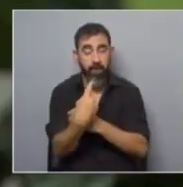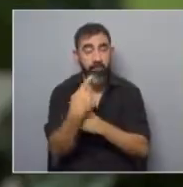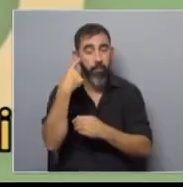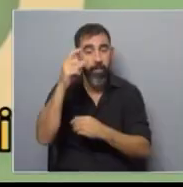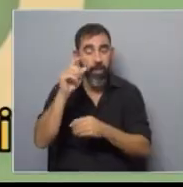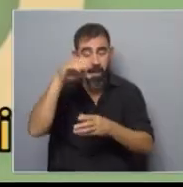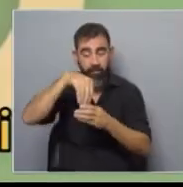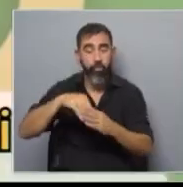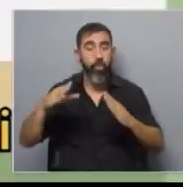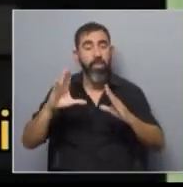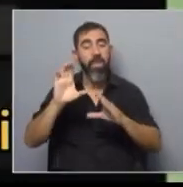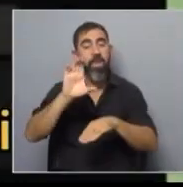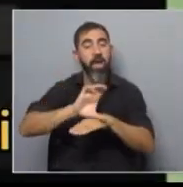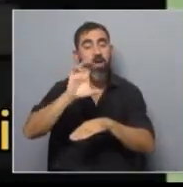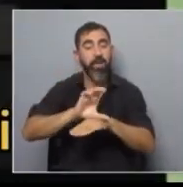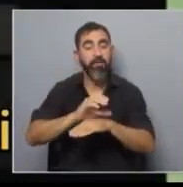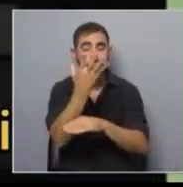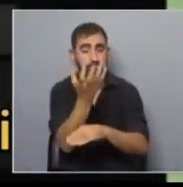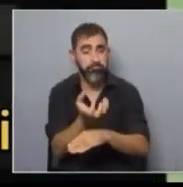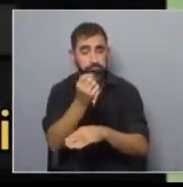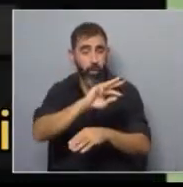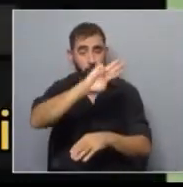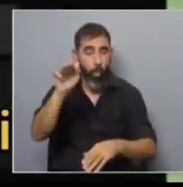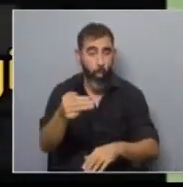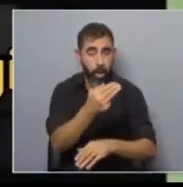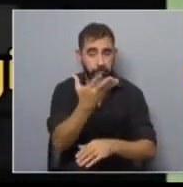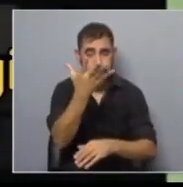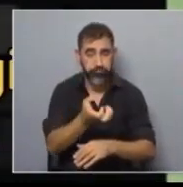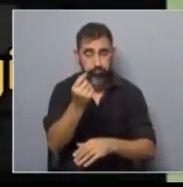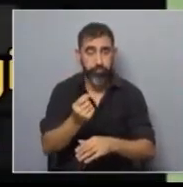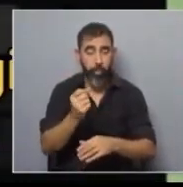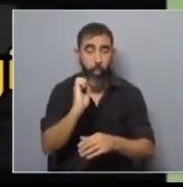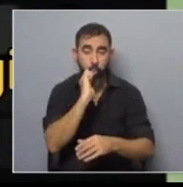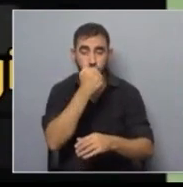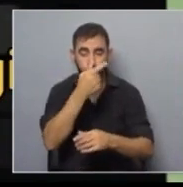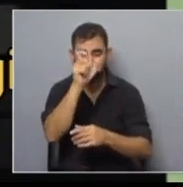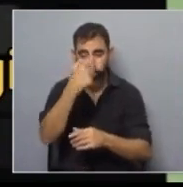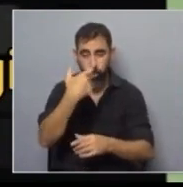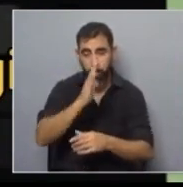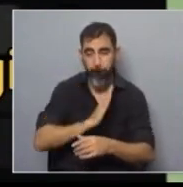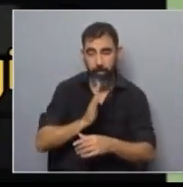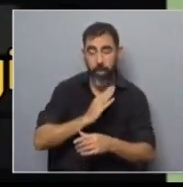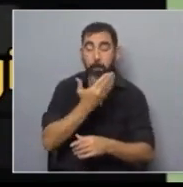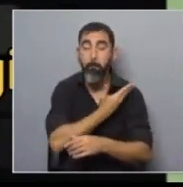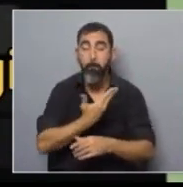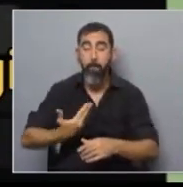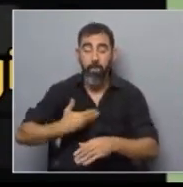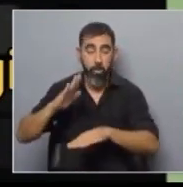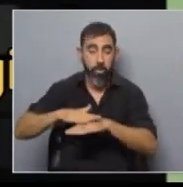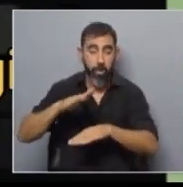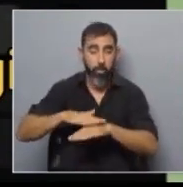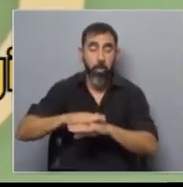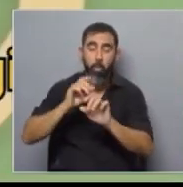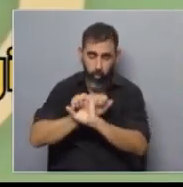usar en el aula y, básicamente, se descarga de nuestra página web, se crea un usuario y, entonces, el maestro o adulto que la quiera usar,